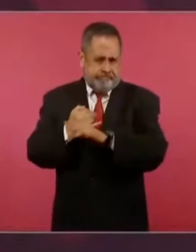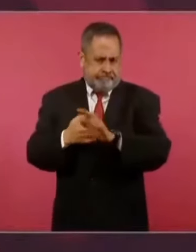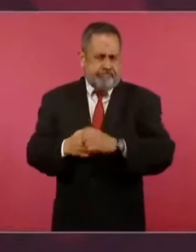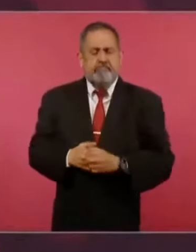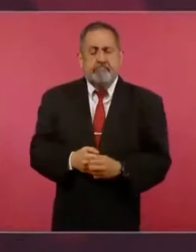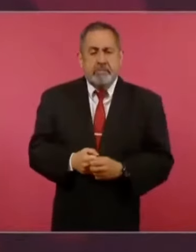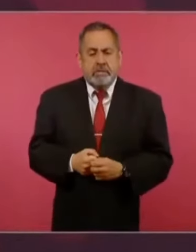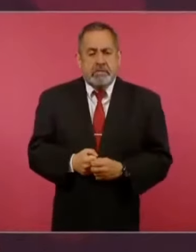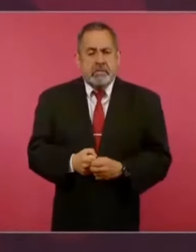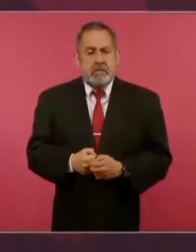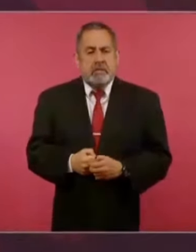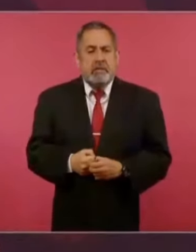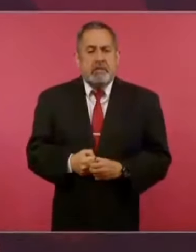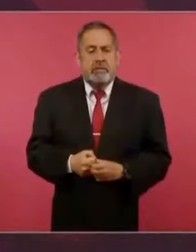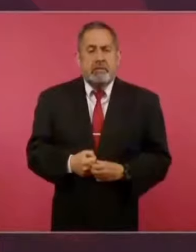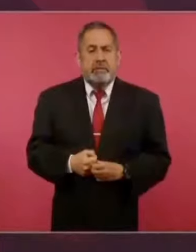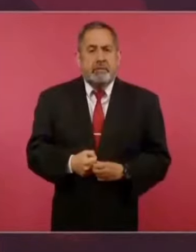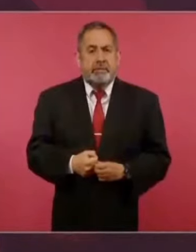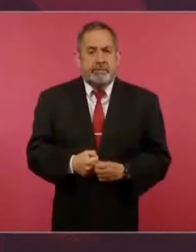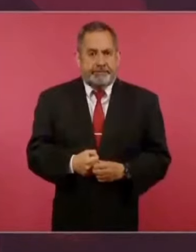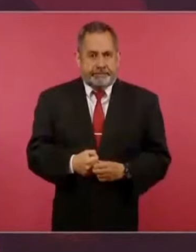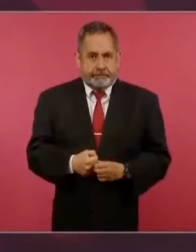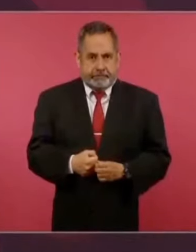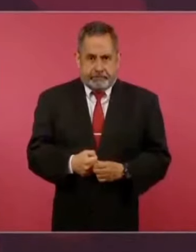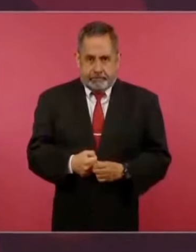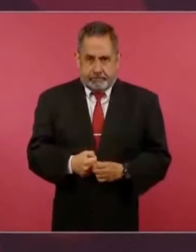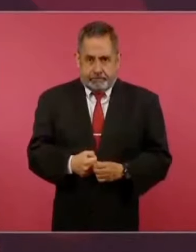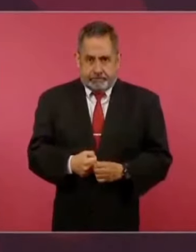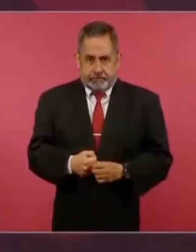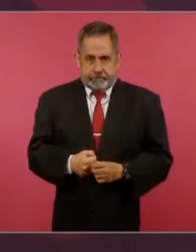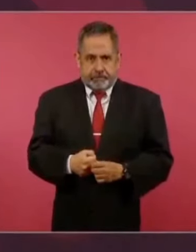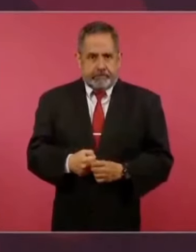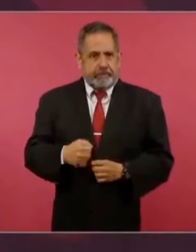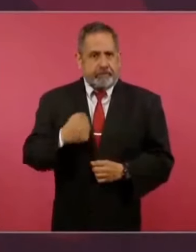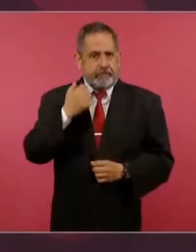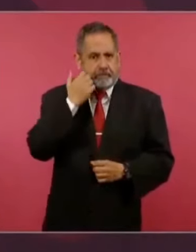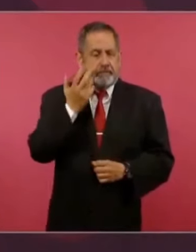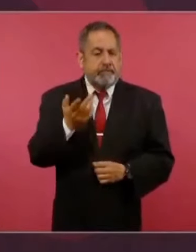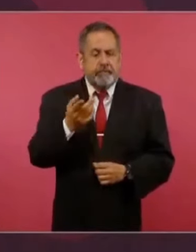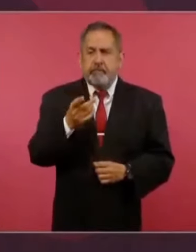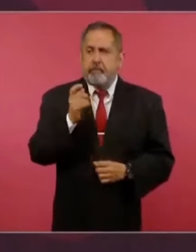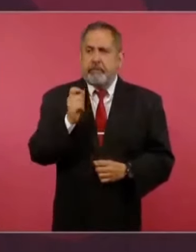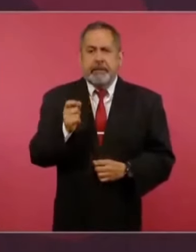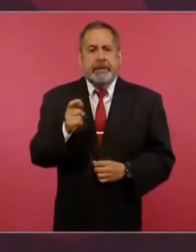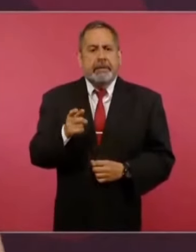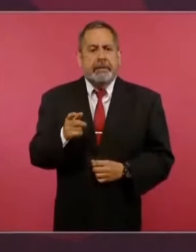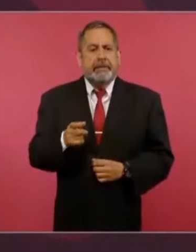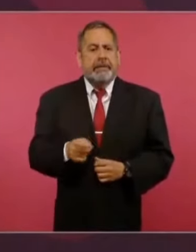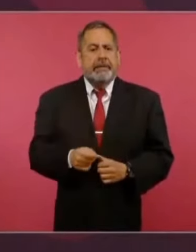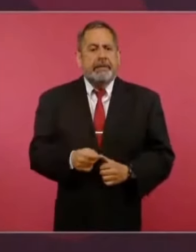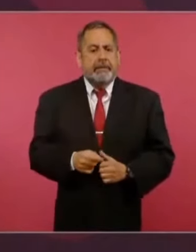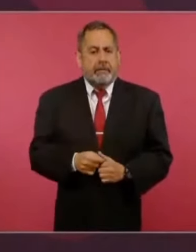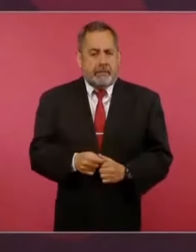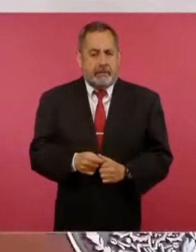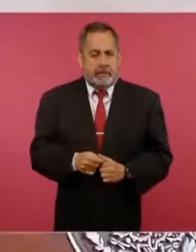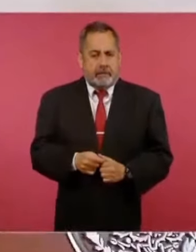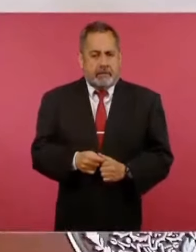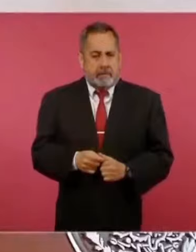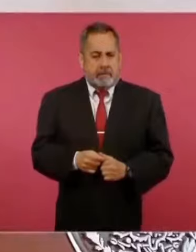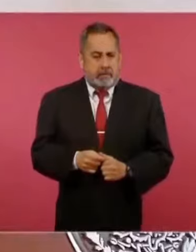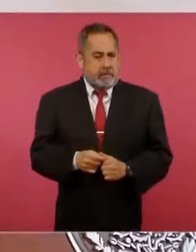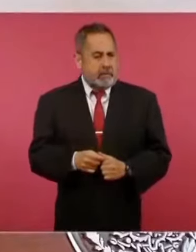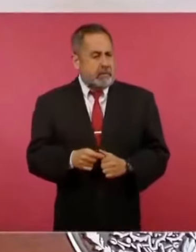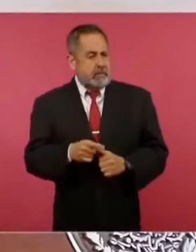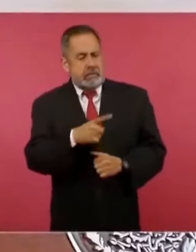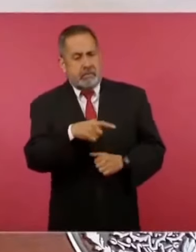se castigue